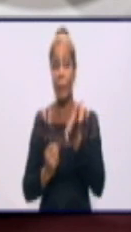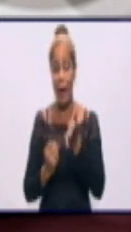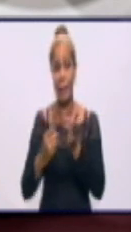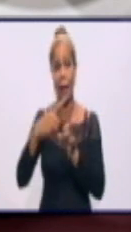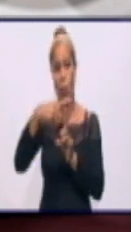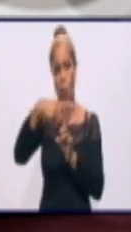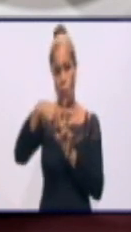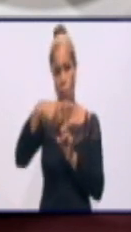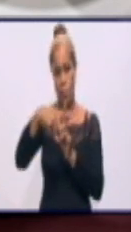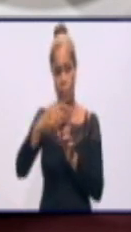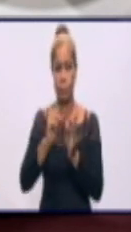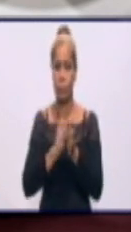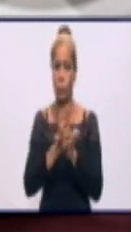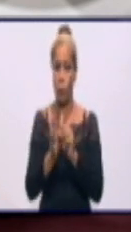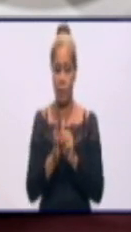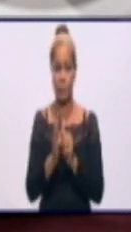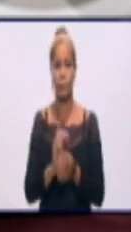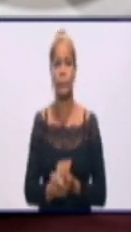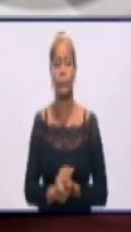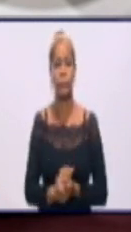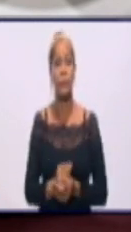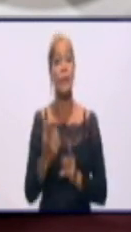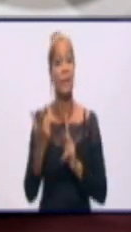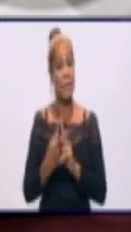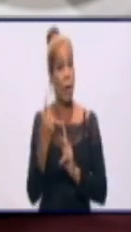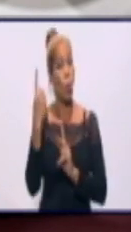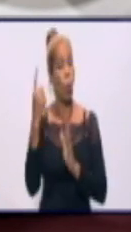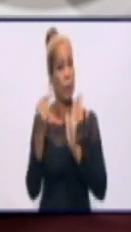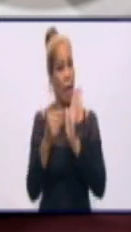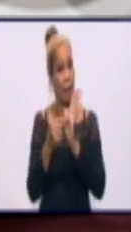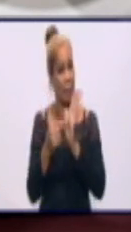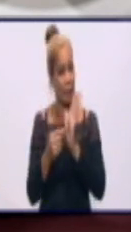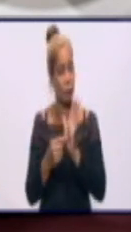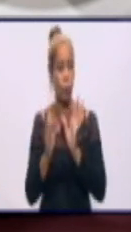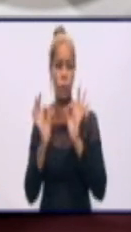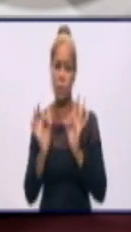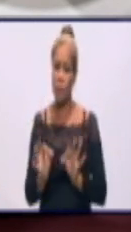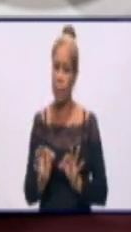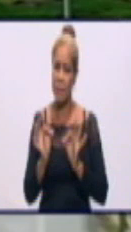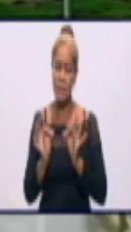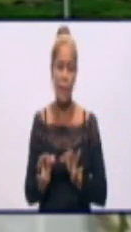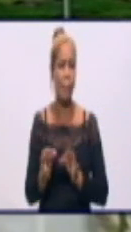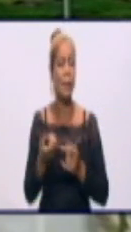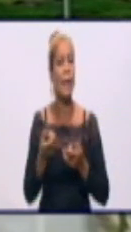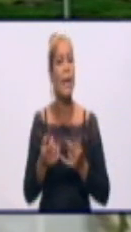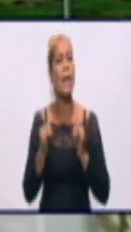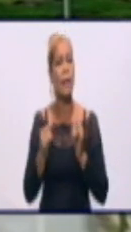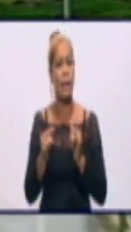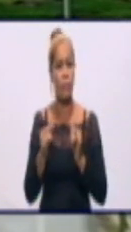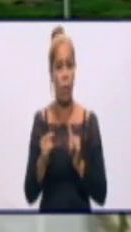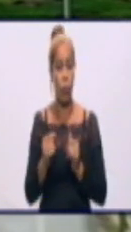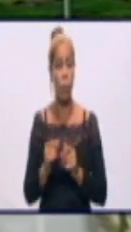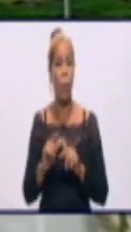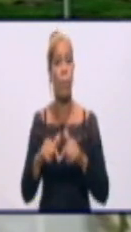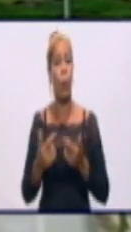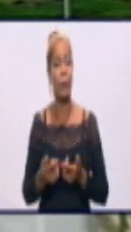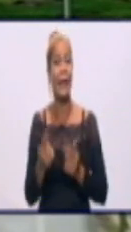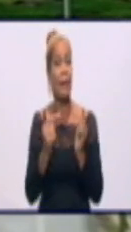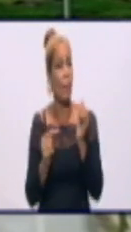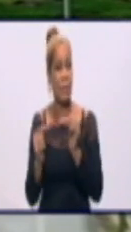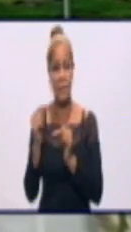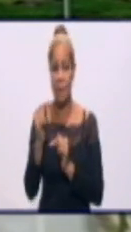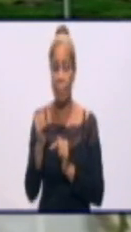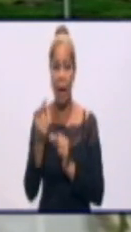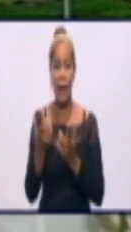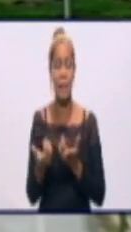nuevo coronavirus. Y hay un elemento que siempre, en cada emisión, trato de destacarlo porque es la principal fuente